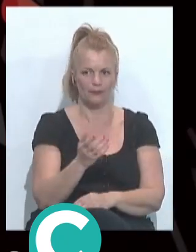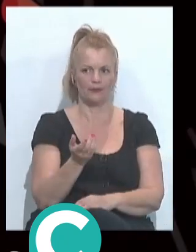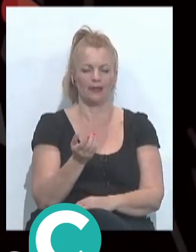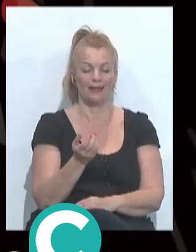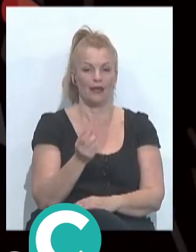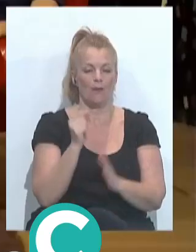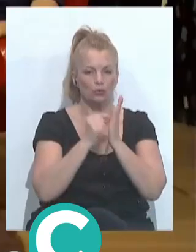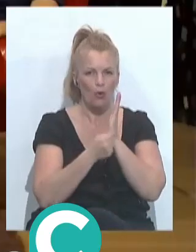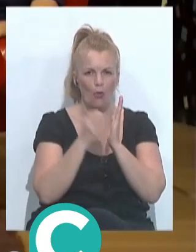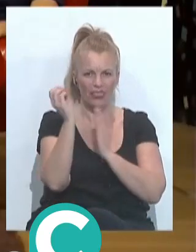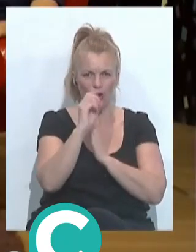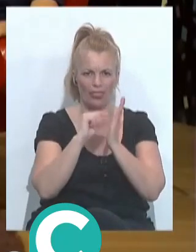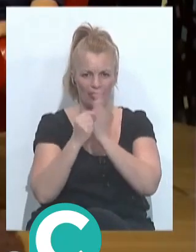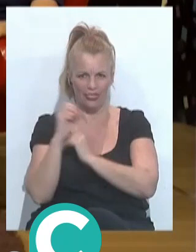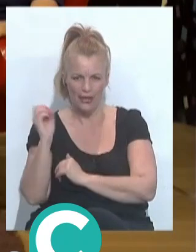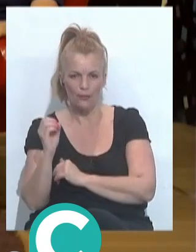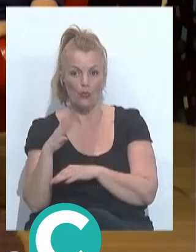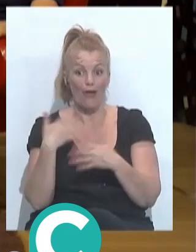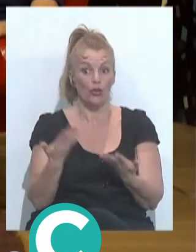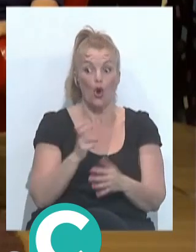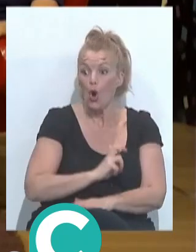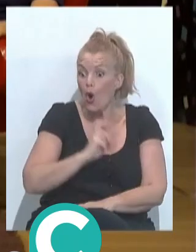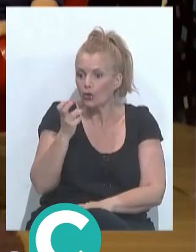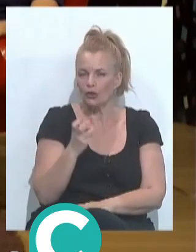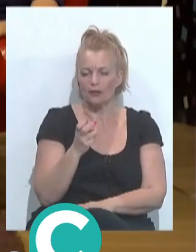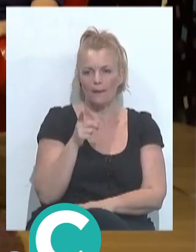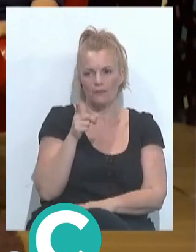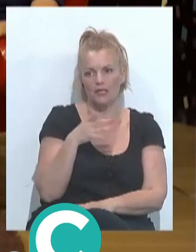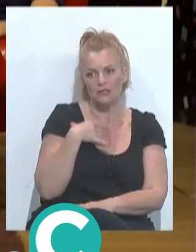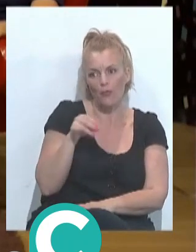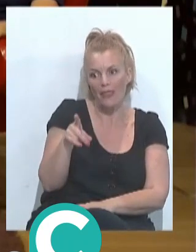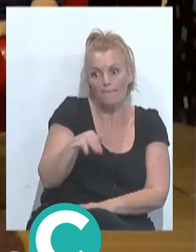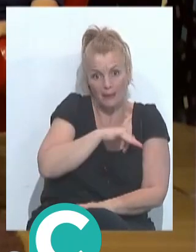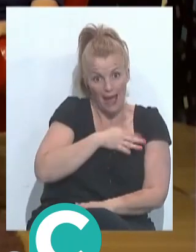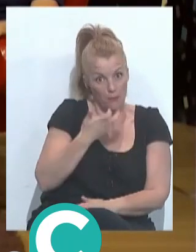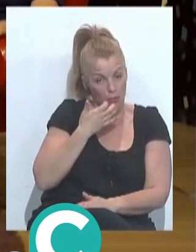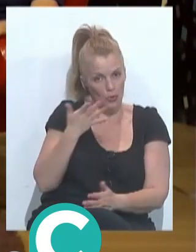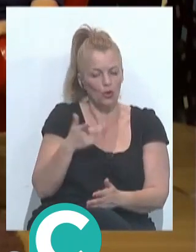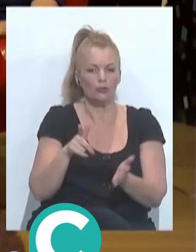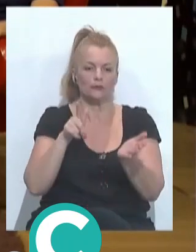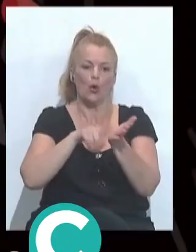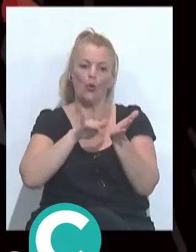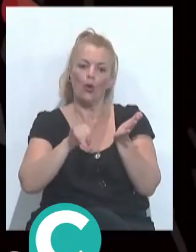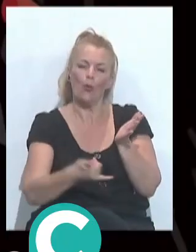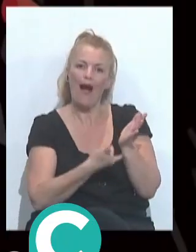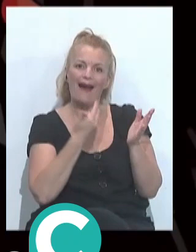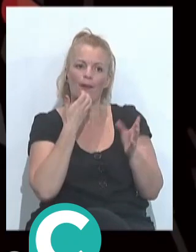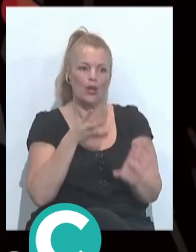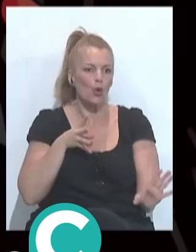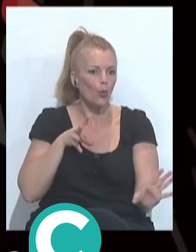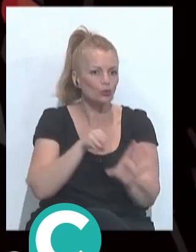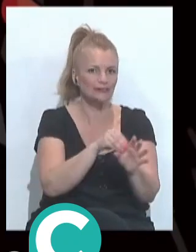contrario es decir cuando ha habido un detalle que dices tú mira pues esto se podía premiar de un lenguaje inclusivo de una